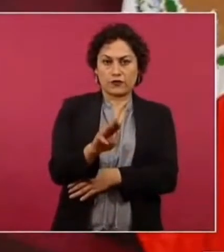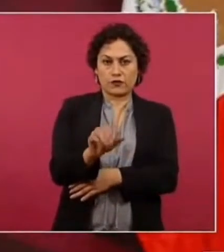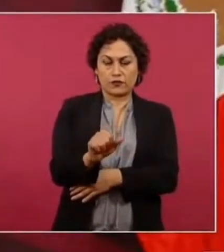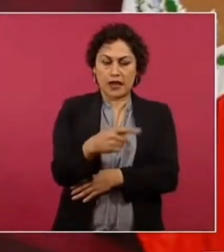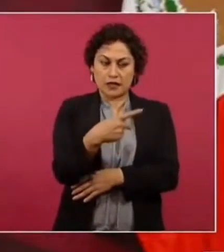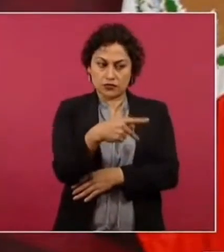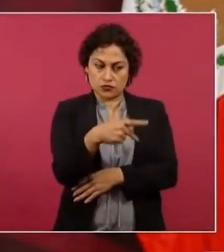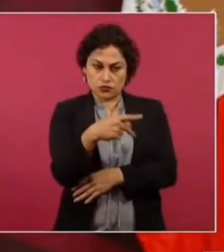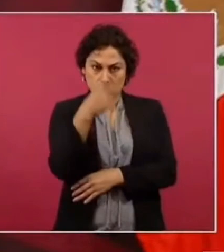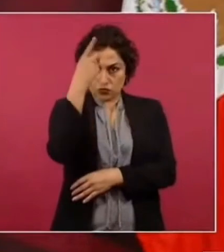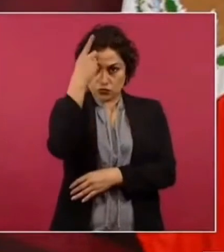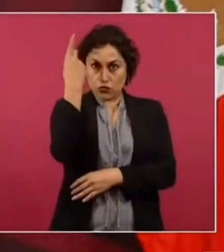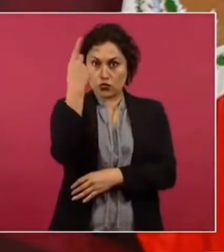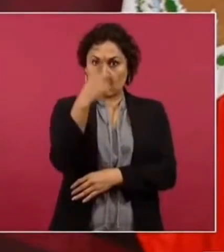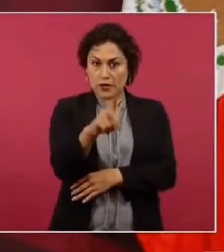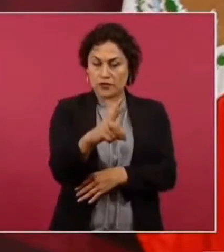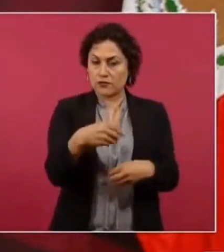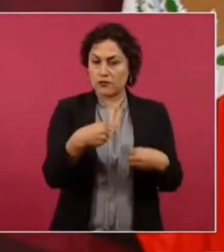en Texas